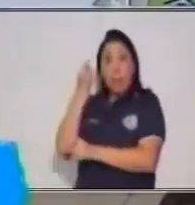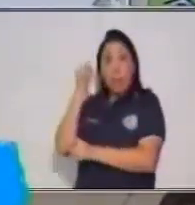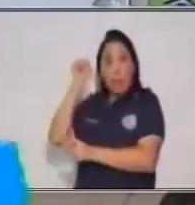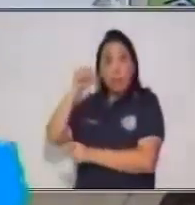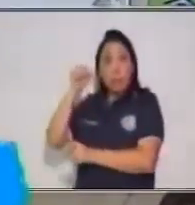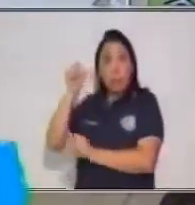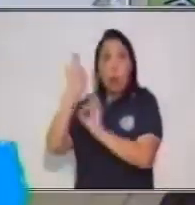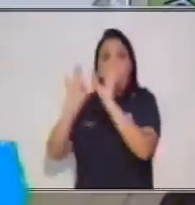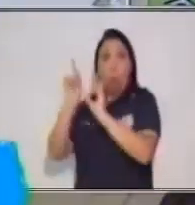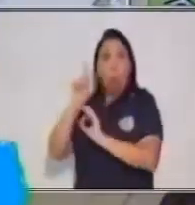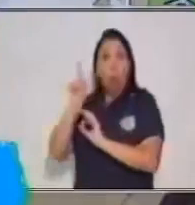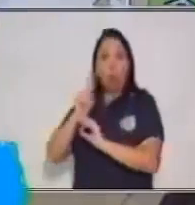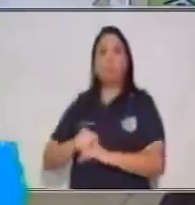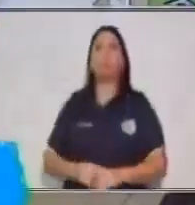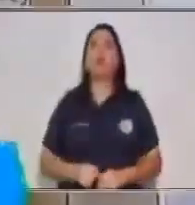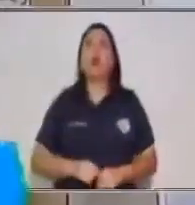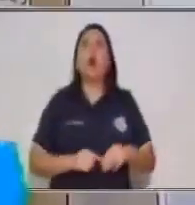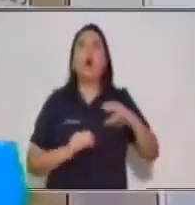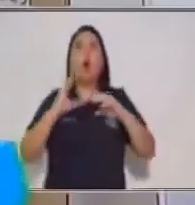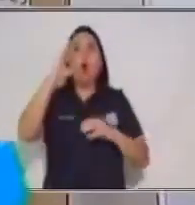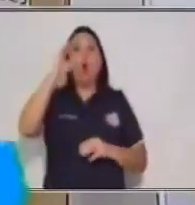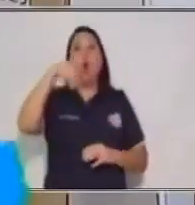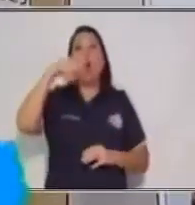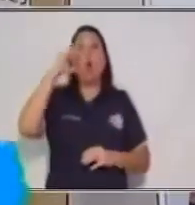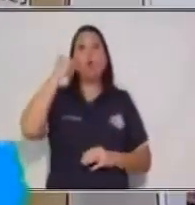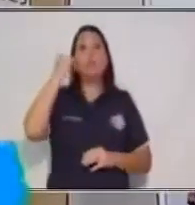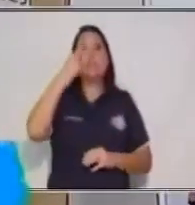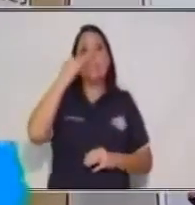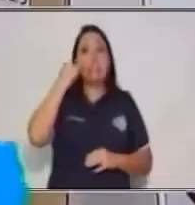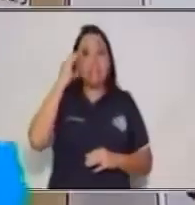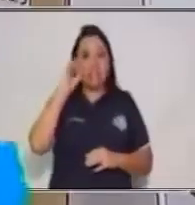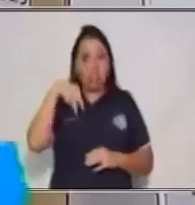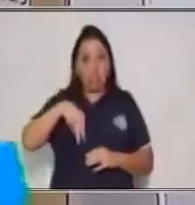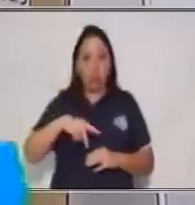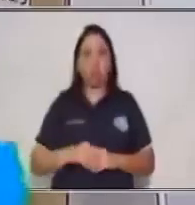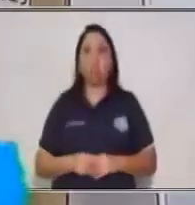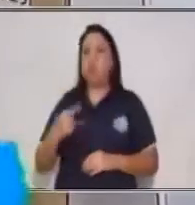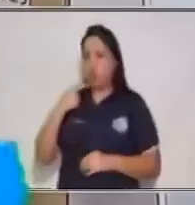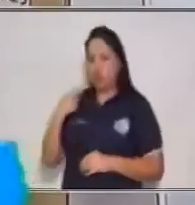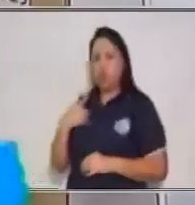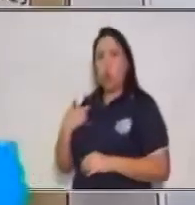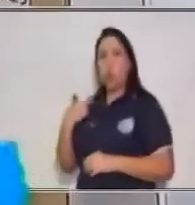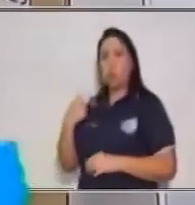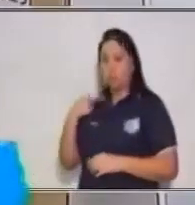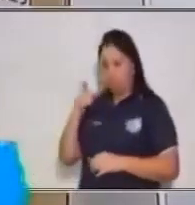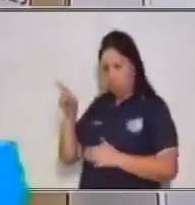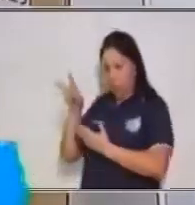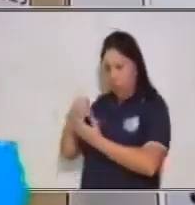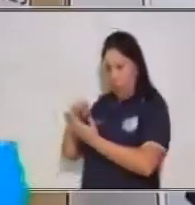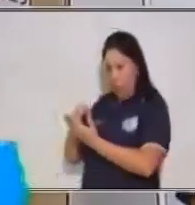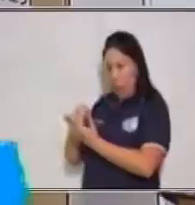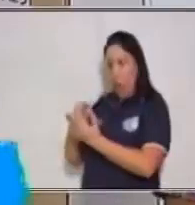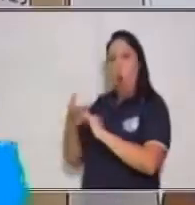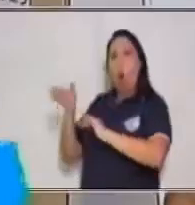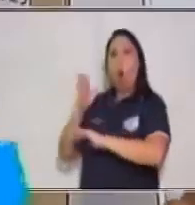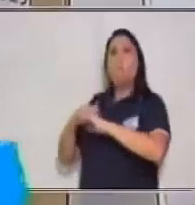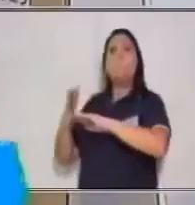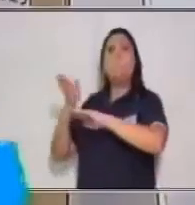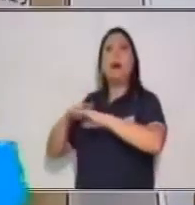¿Concisión? ¿Estoy diciendo la información justa y necesaria? ¿O estoy escribiendo o hablando de más?